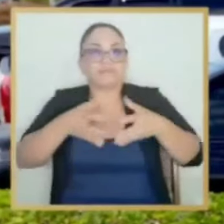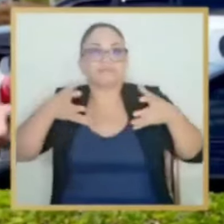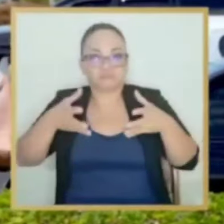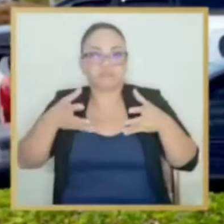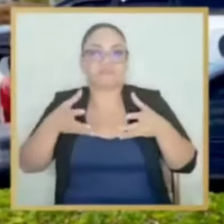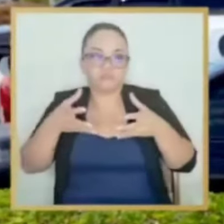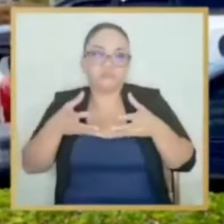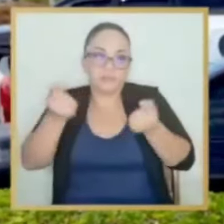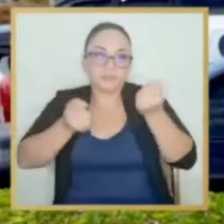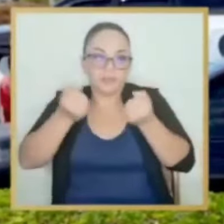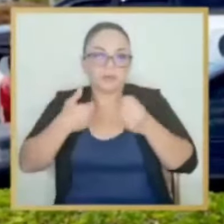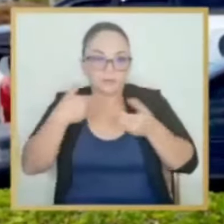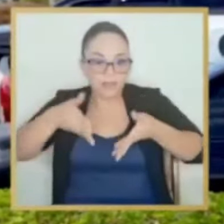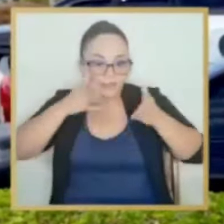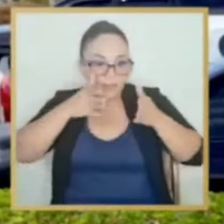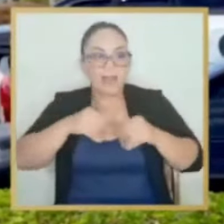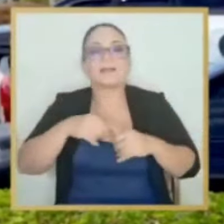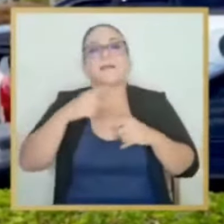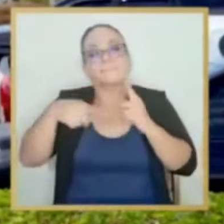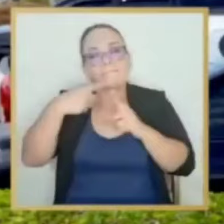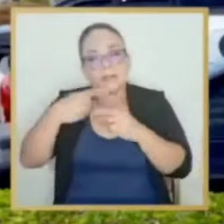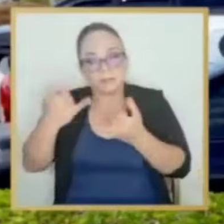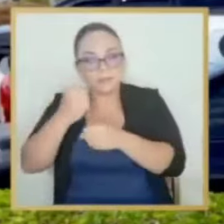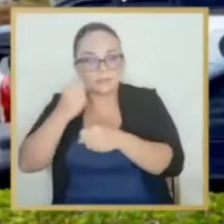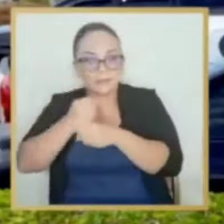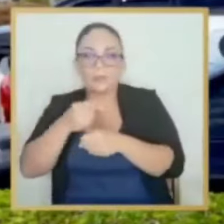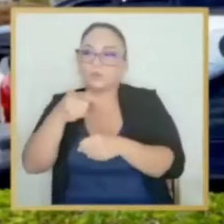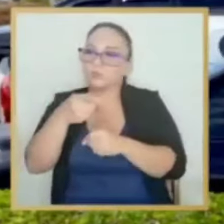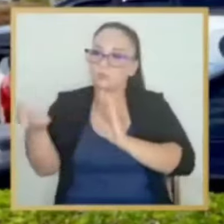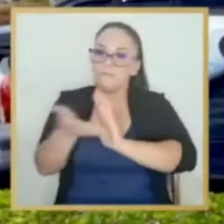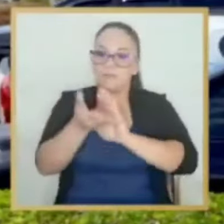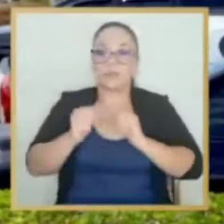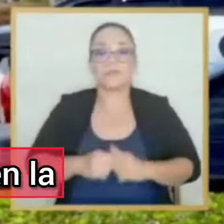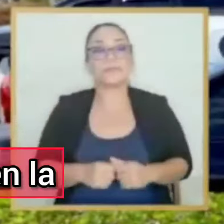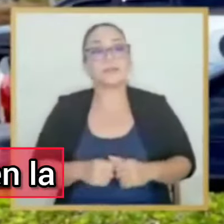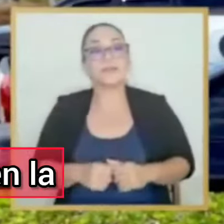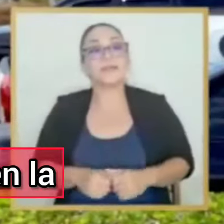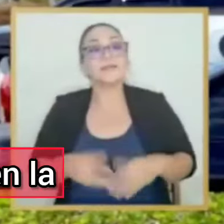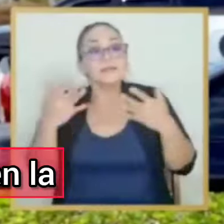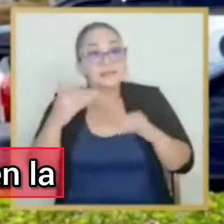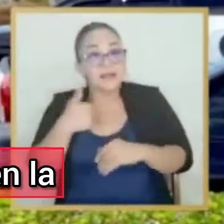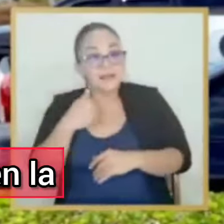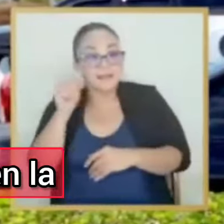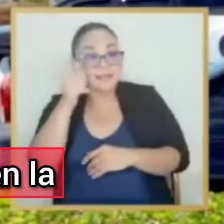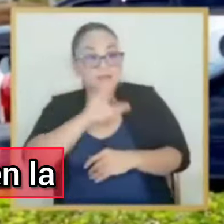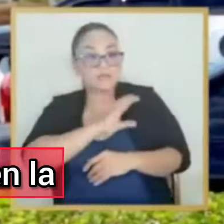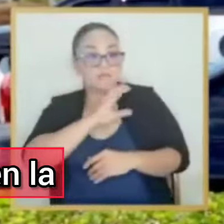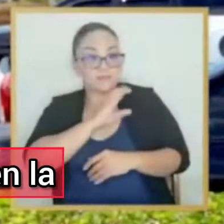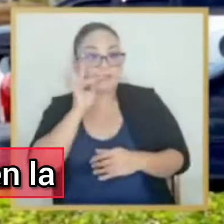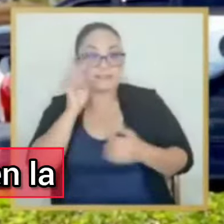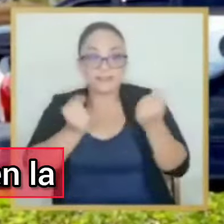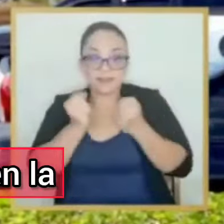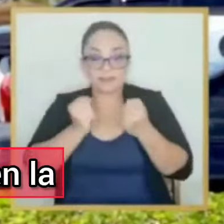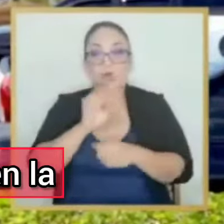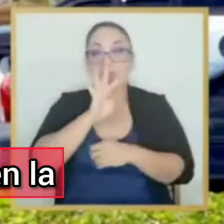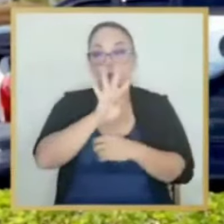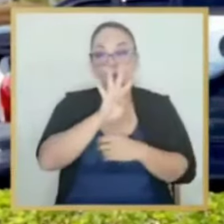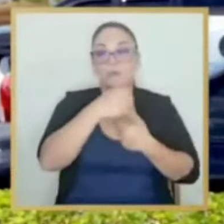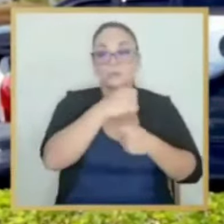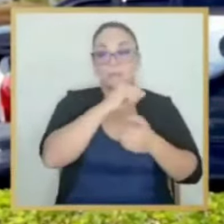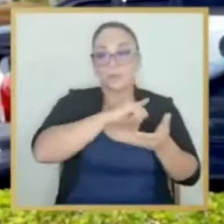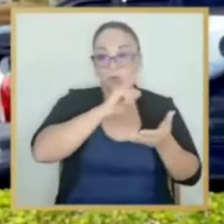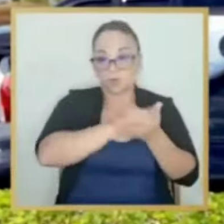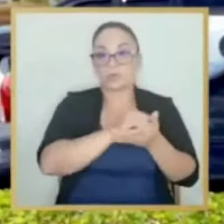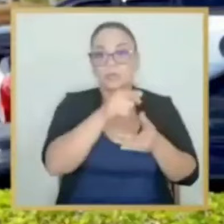y a la obra pública que estamos trabajando, pues se ha visto impactada. Uno, ya hay 10 oficiales de tránsito, 4 en la